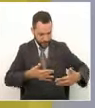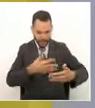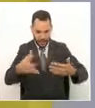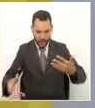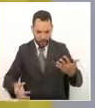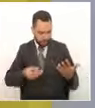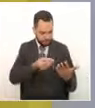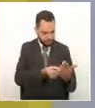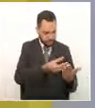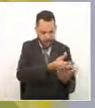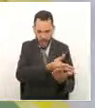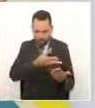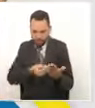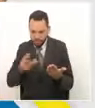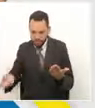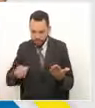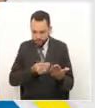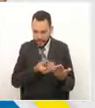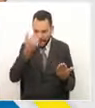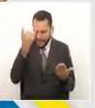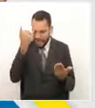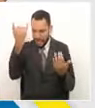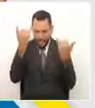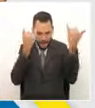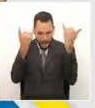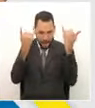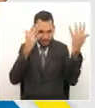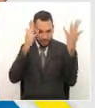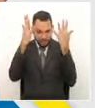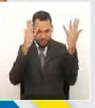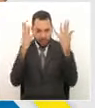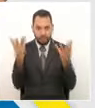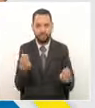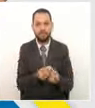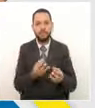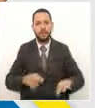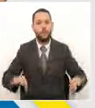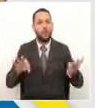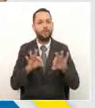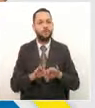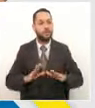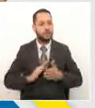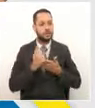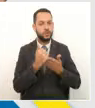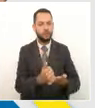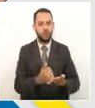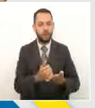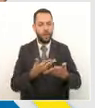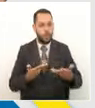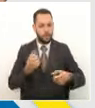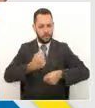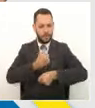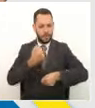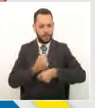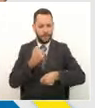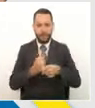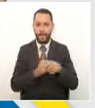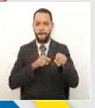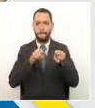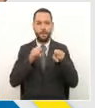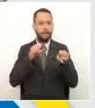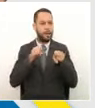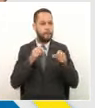Tamayo Vargas, que es importante contarle a las personas, se constituye nuestra hoja de ruta, nuestra bitácora,